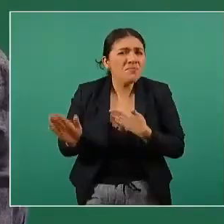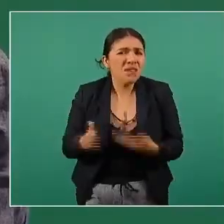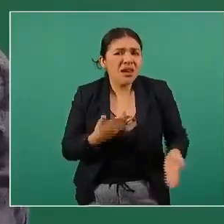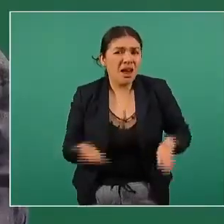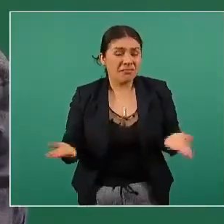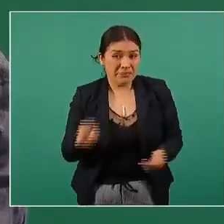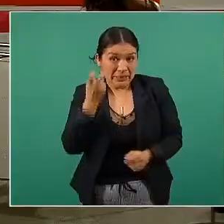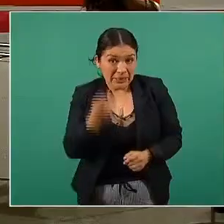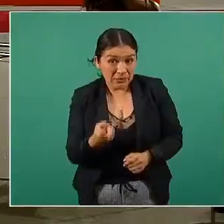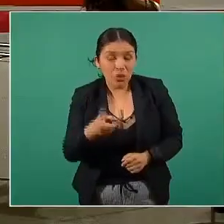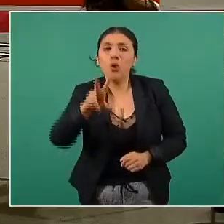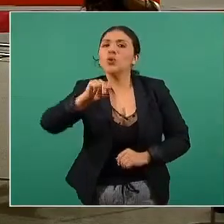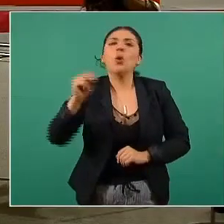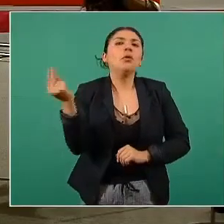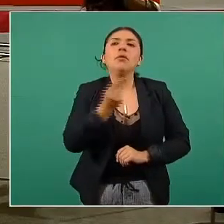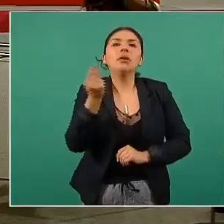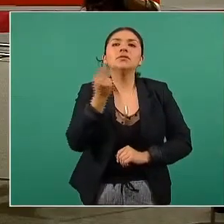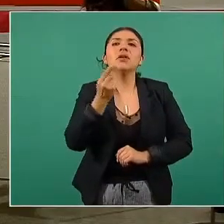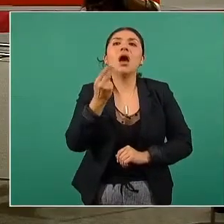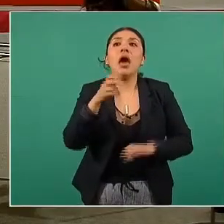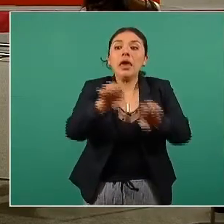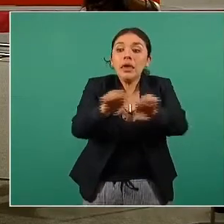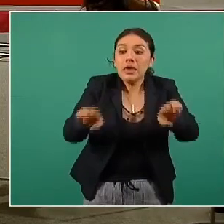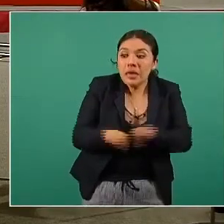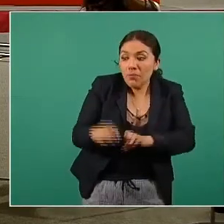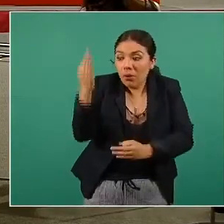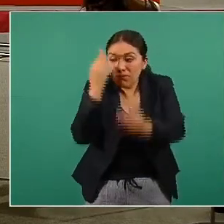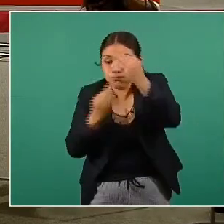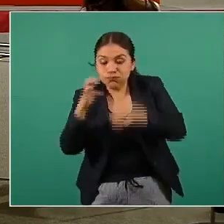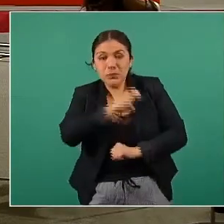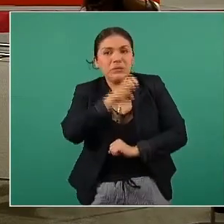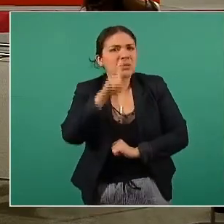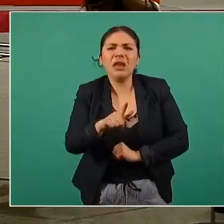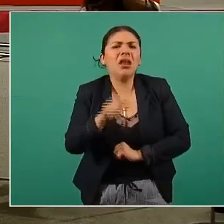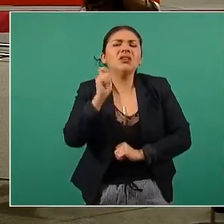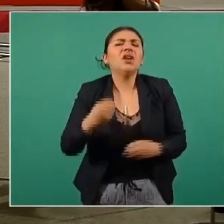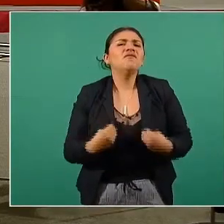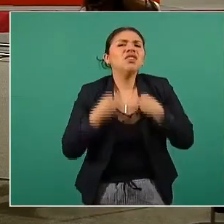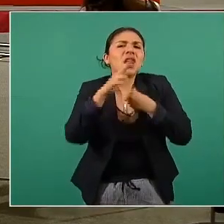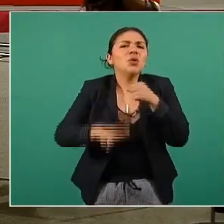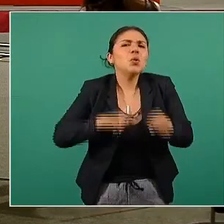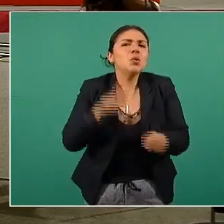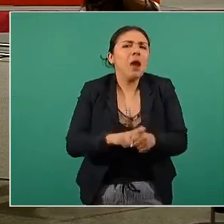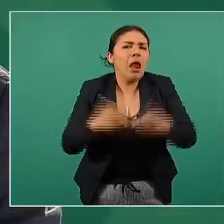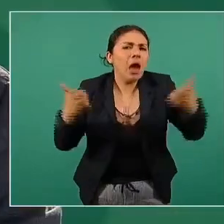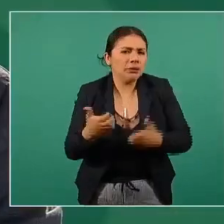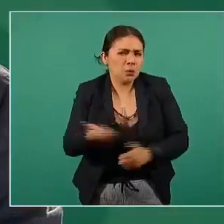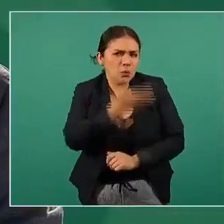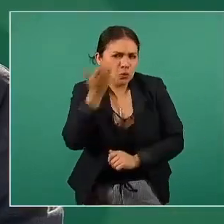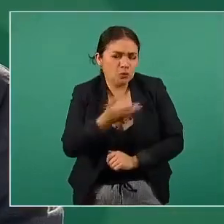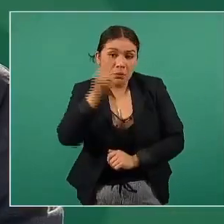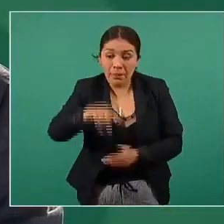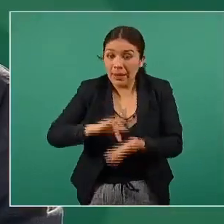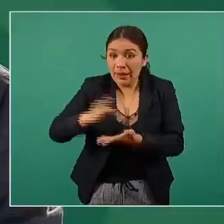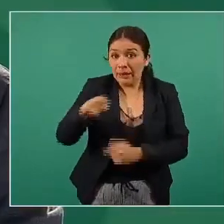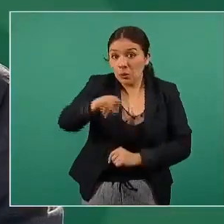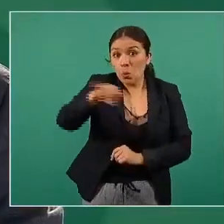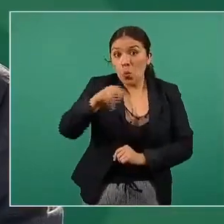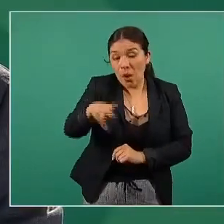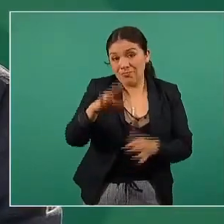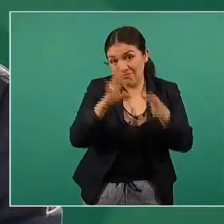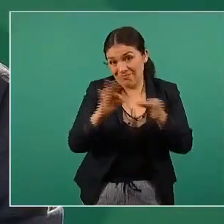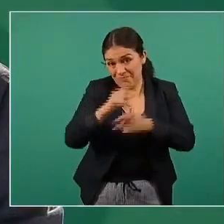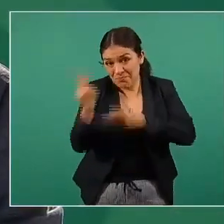Y eso no requiere ningún equipamiento especial, es una actividad de la vida cotidiana. Entonces, gracias Juan por mencionar esto.